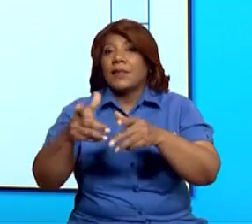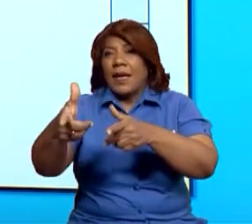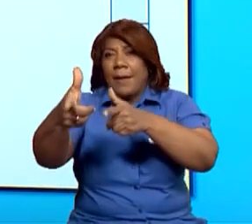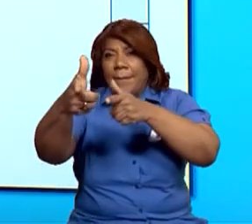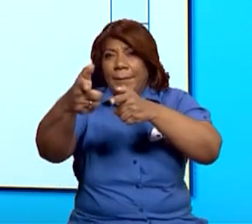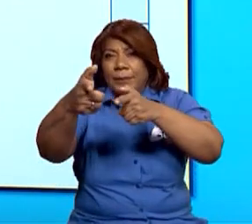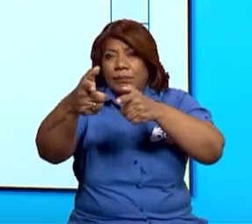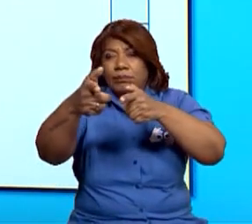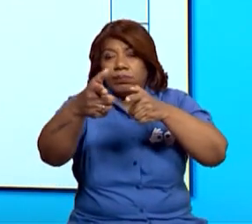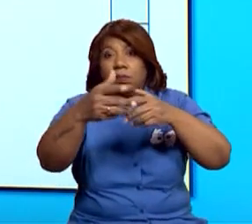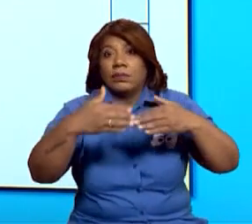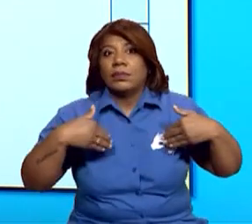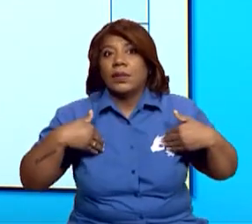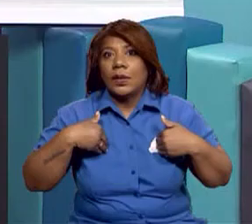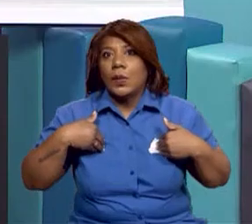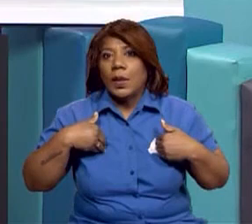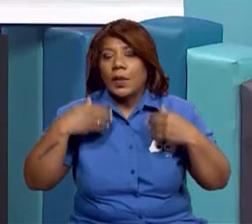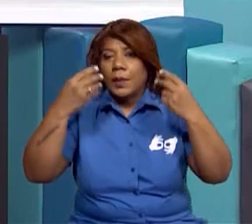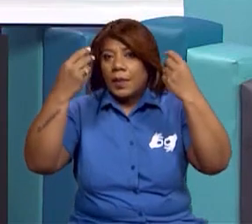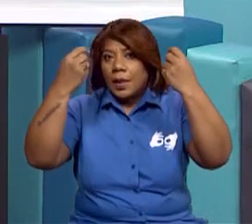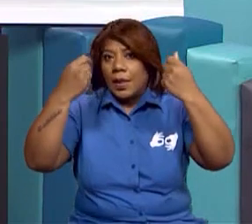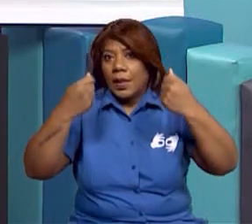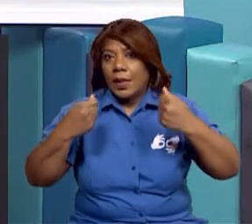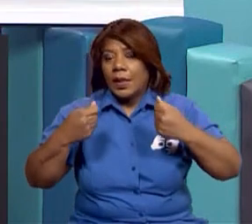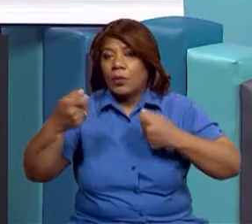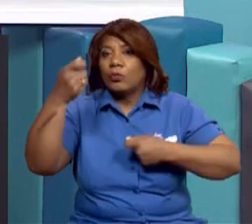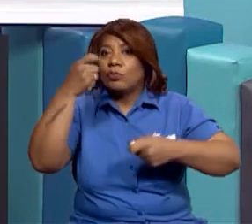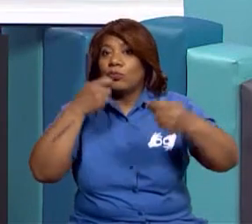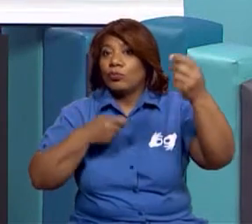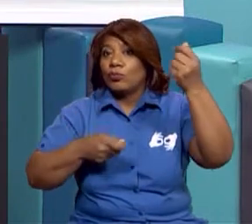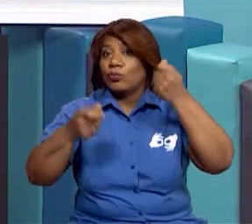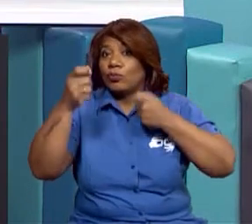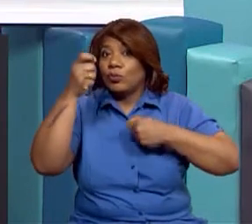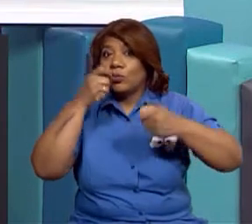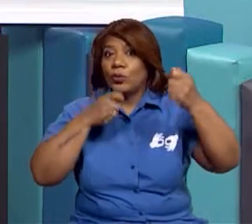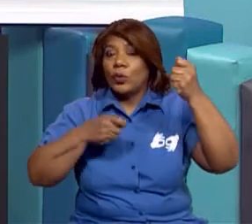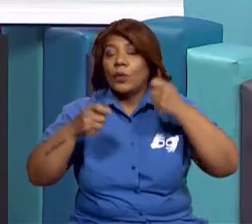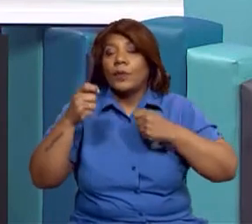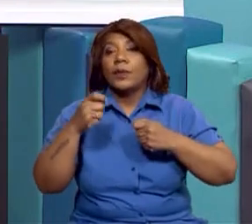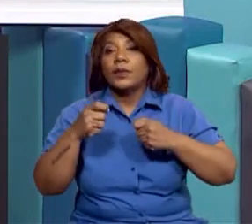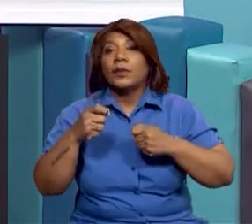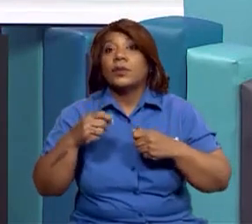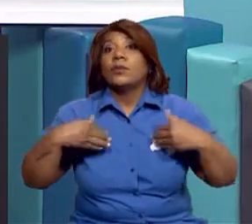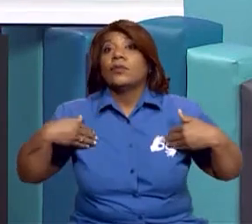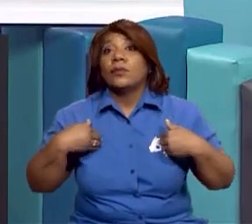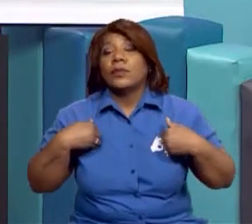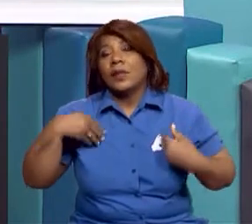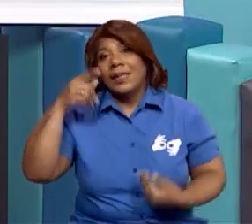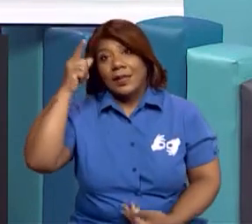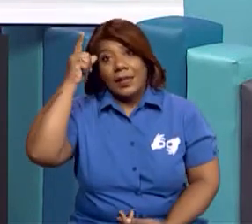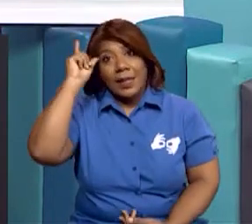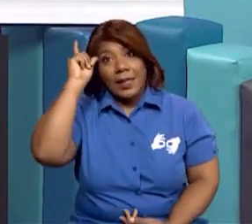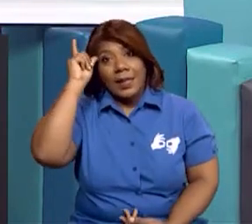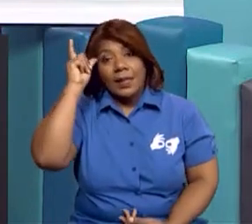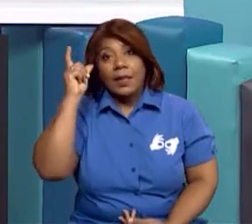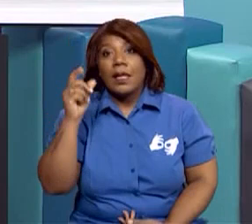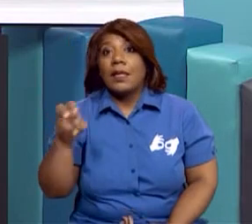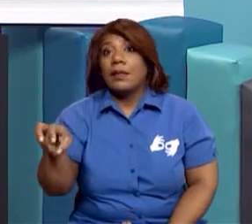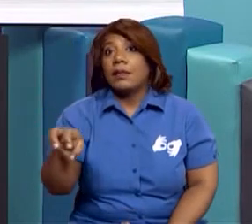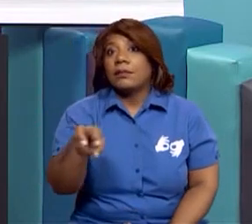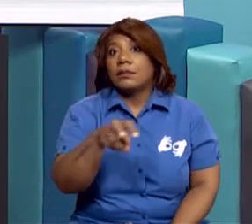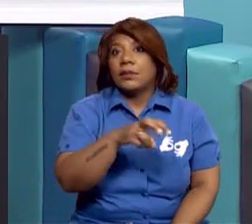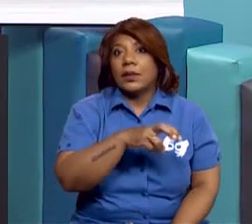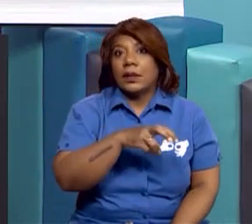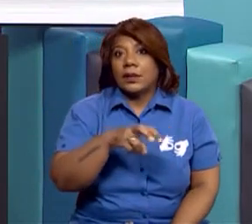ganadería y el transporte, ¿ok? Que cada una de esas actividades pertenece a un sector. Muy bien.